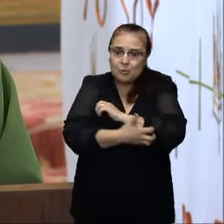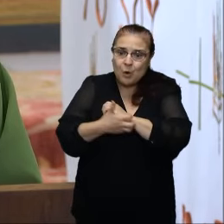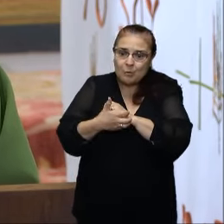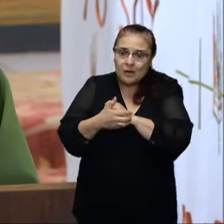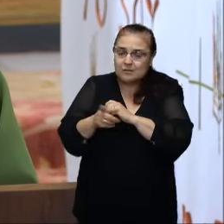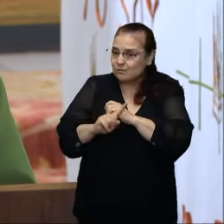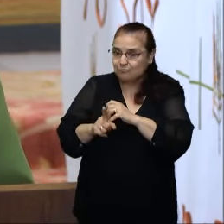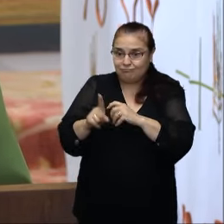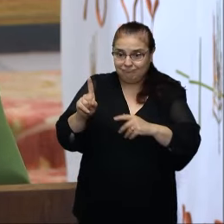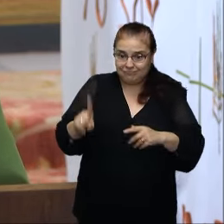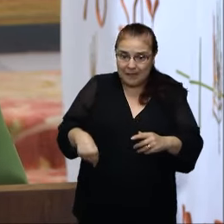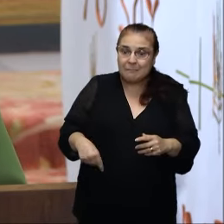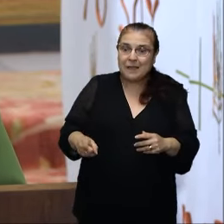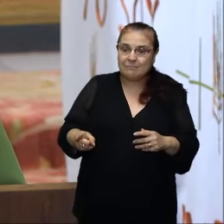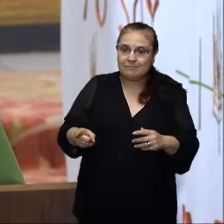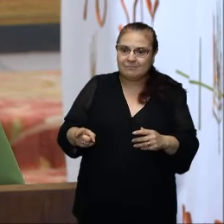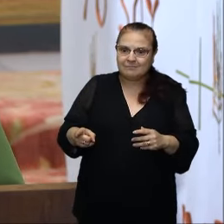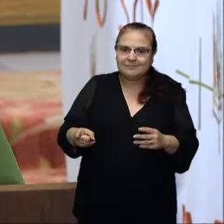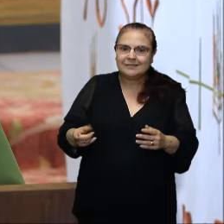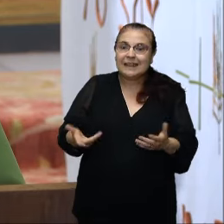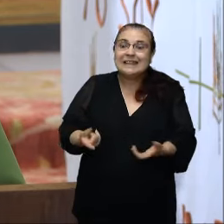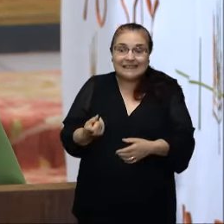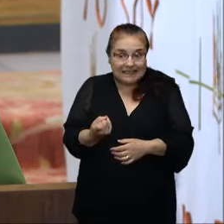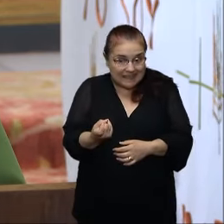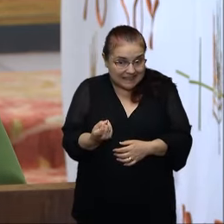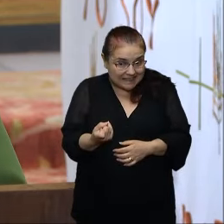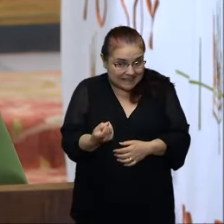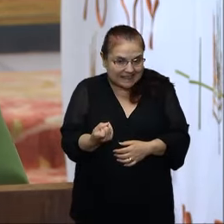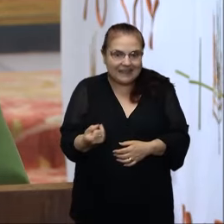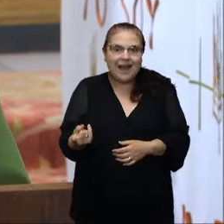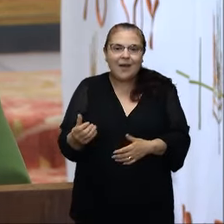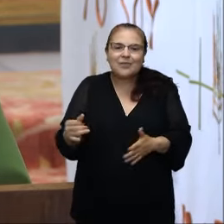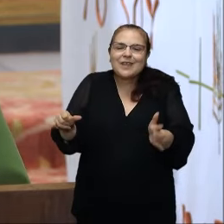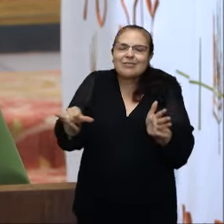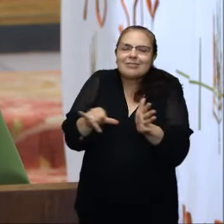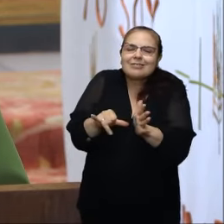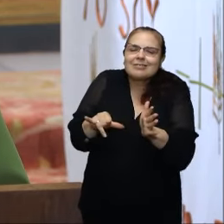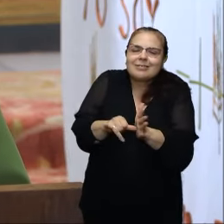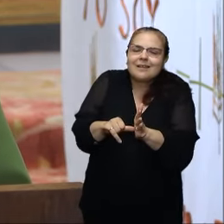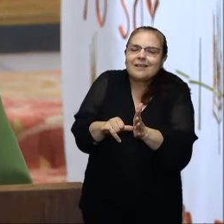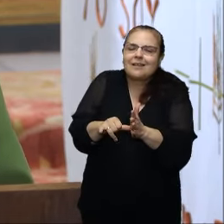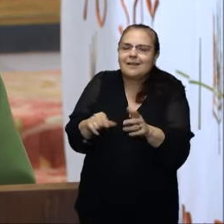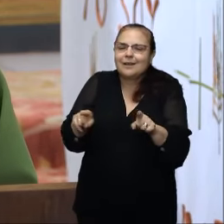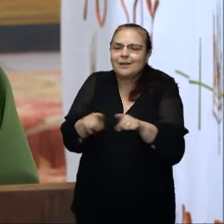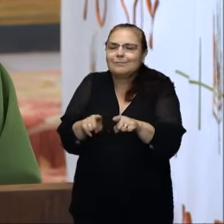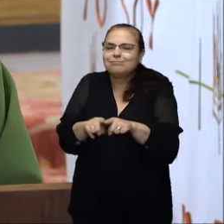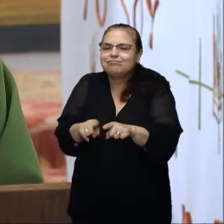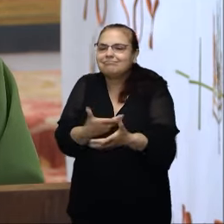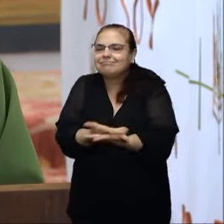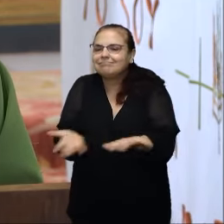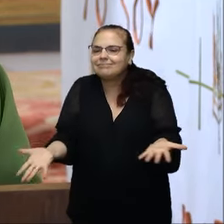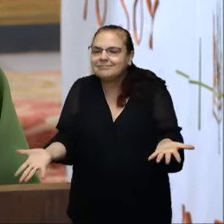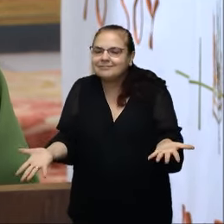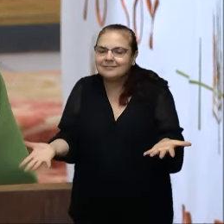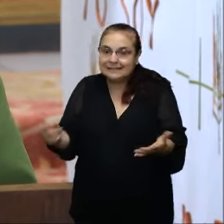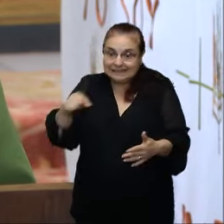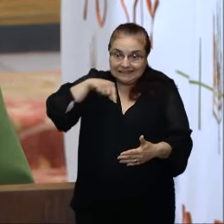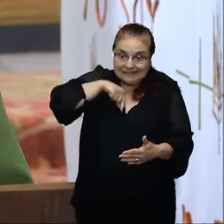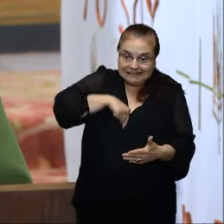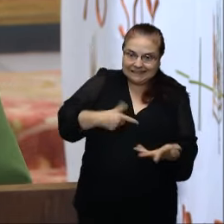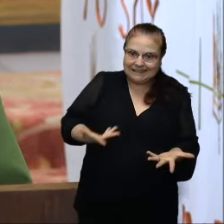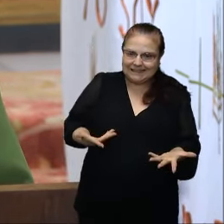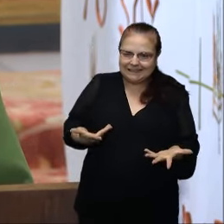sino sobre todo a estar atentos a su necesidad de cercanía fraterna, de sentido de